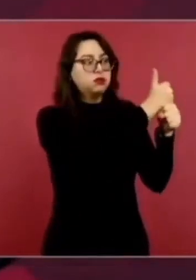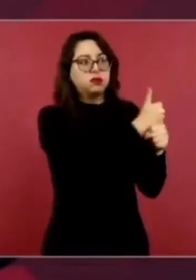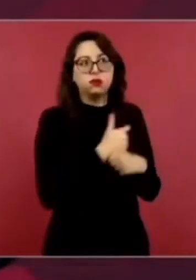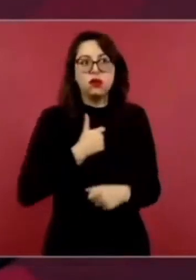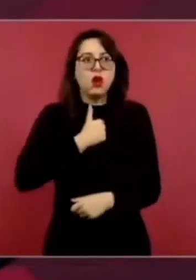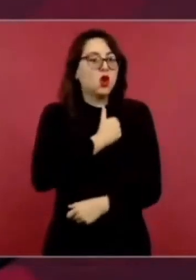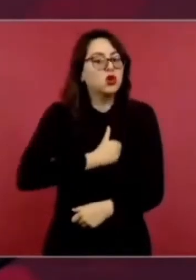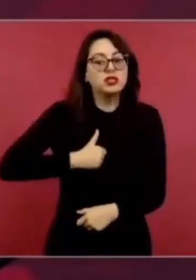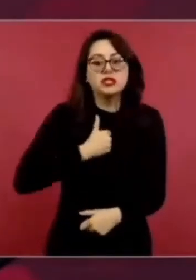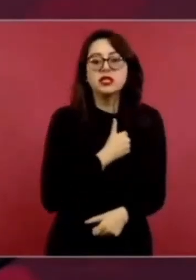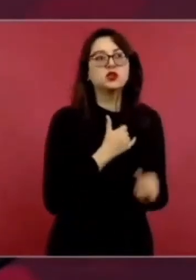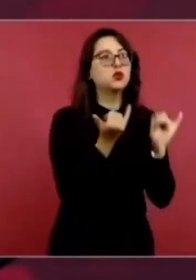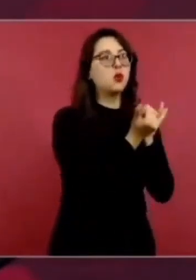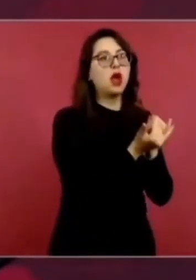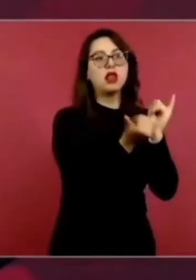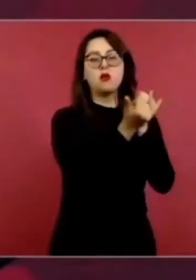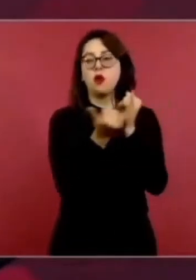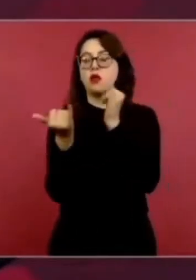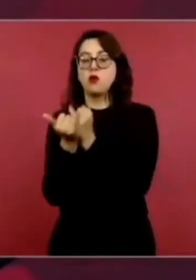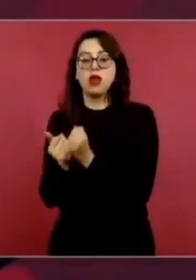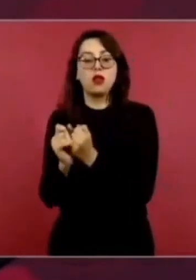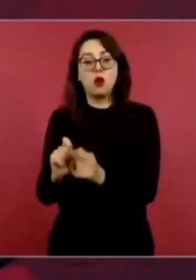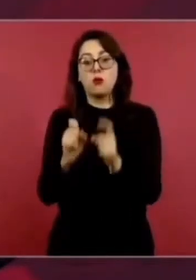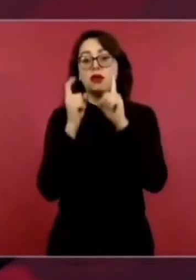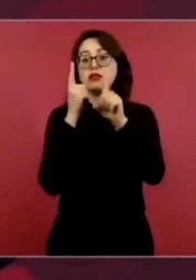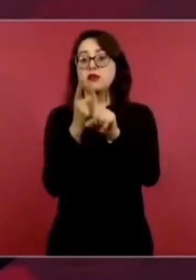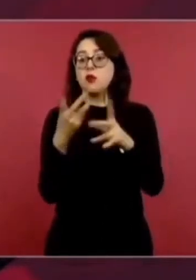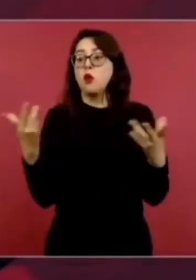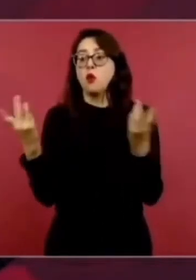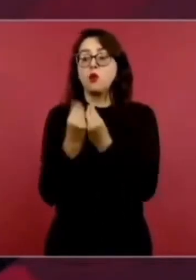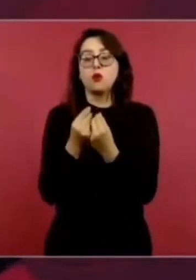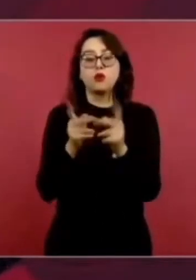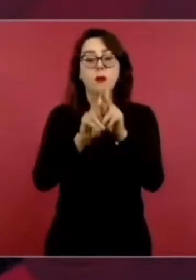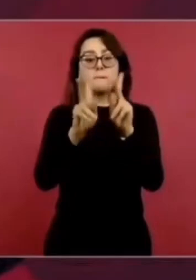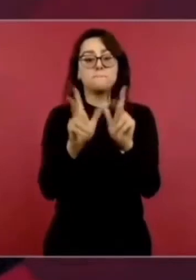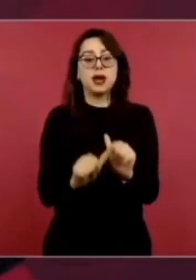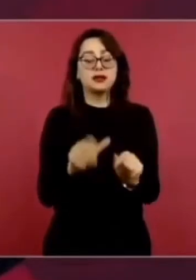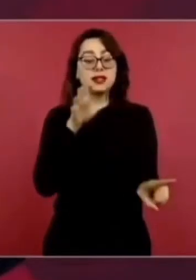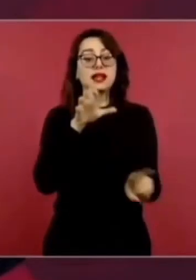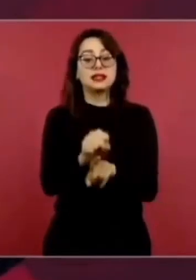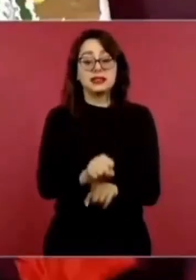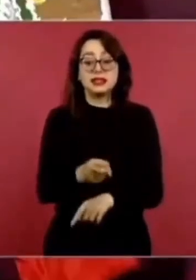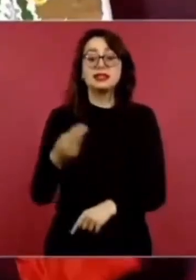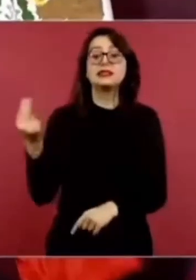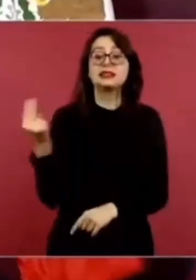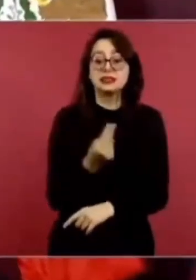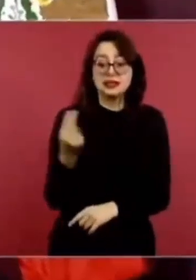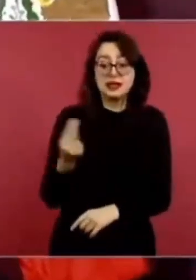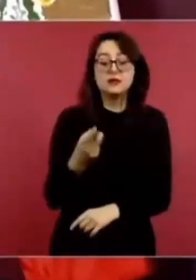para que nuestros pueblos no sufran.